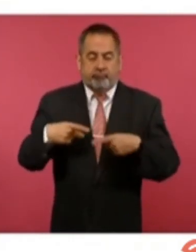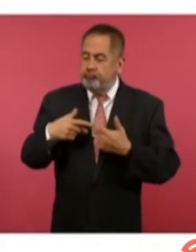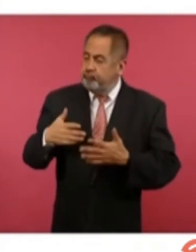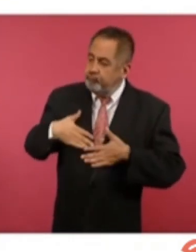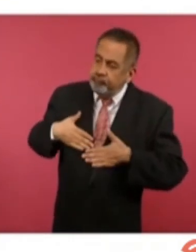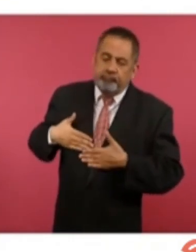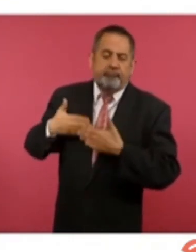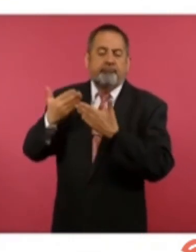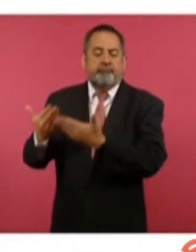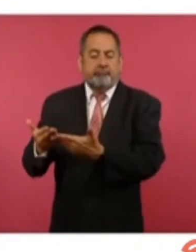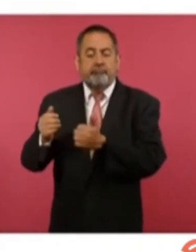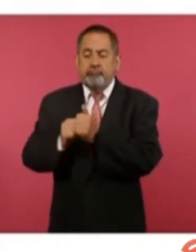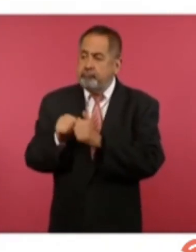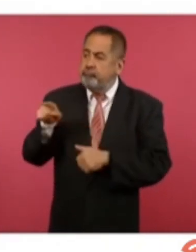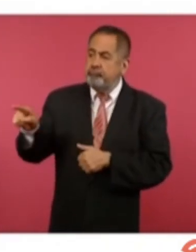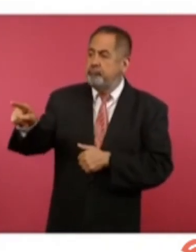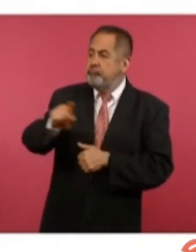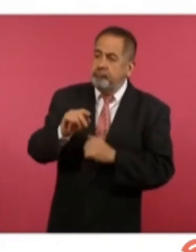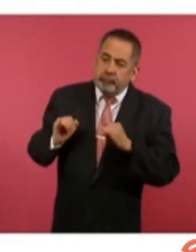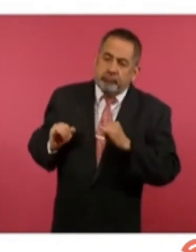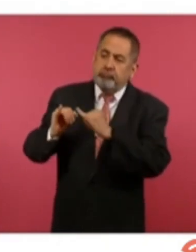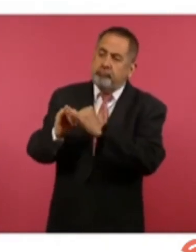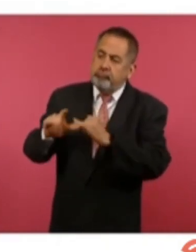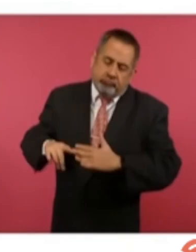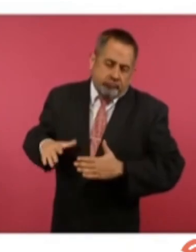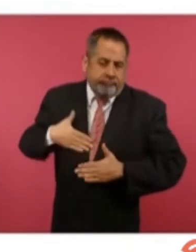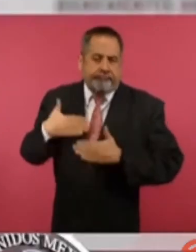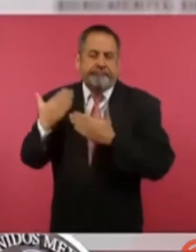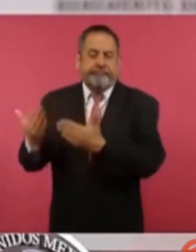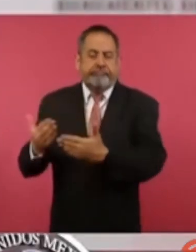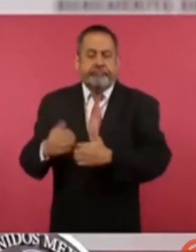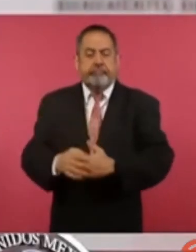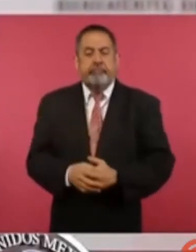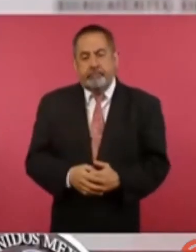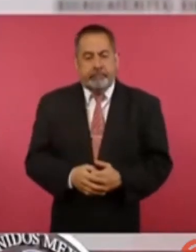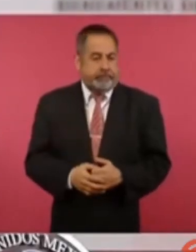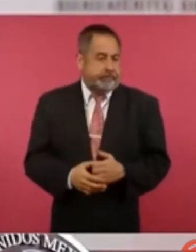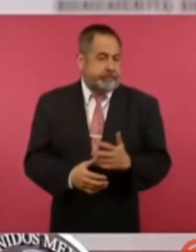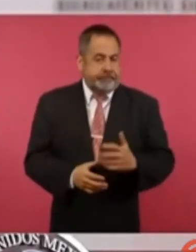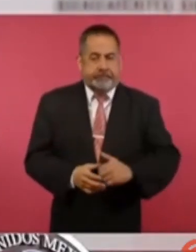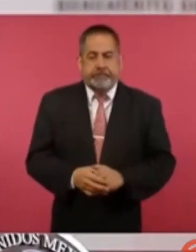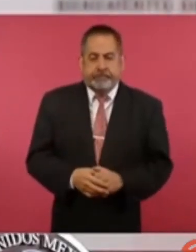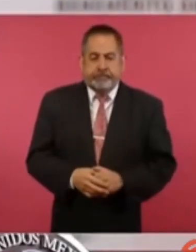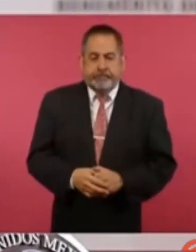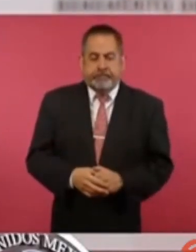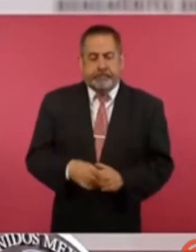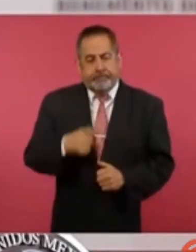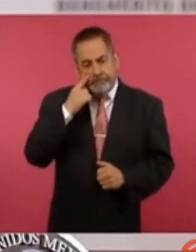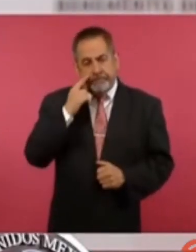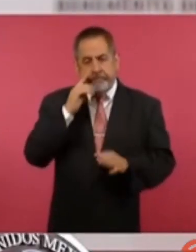confía en sus instituciones. Y nada más para que vean de qué tamaño es la campaña.